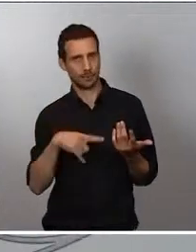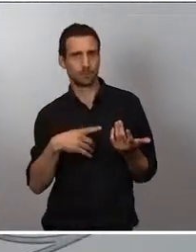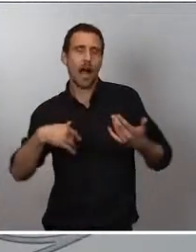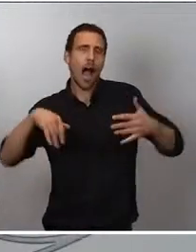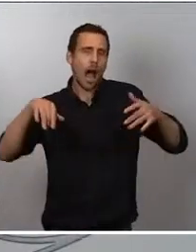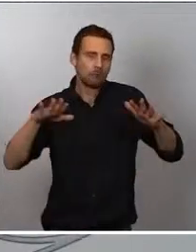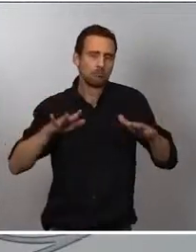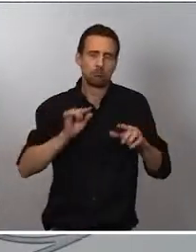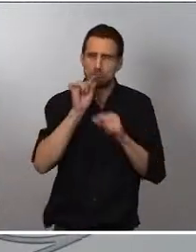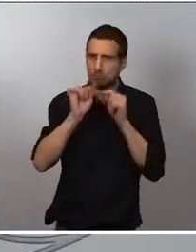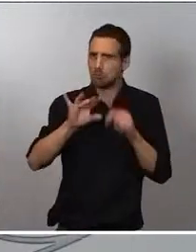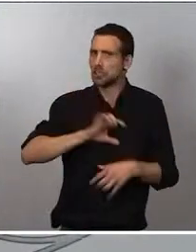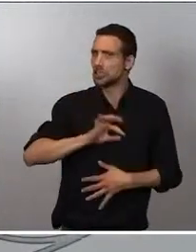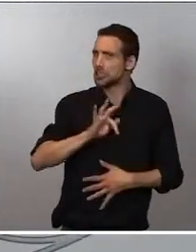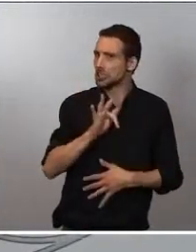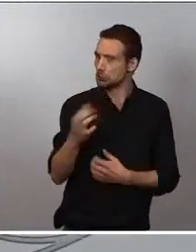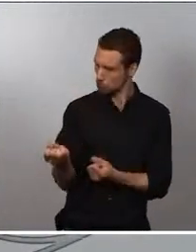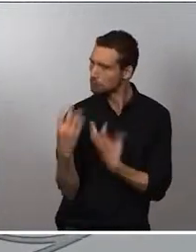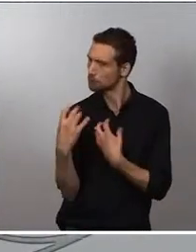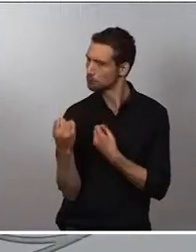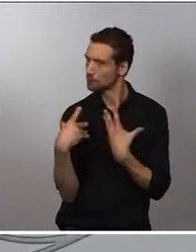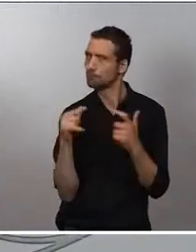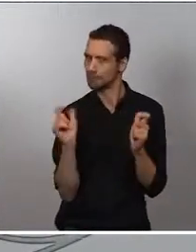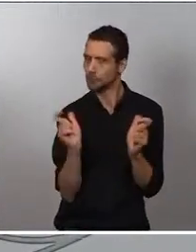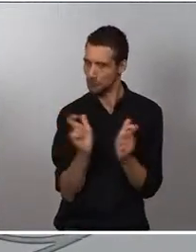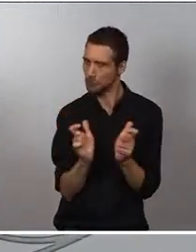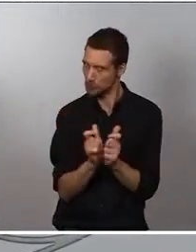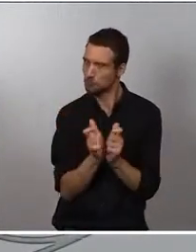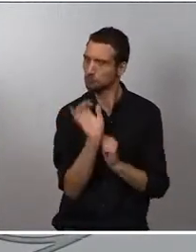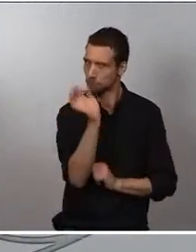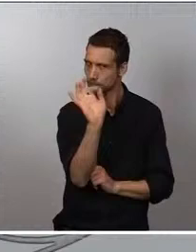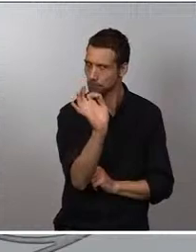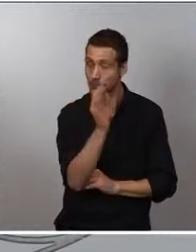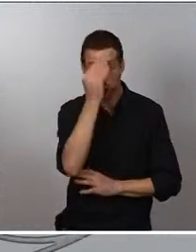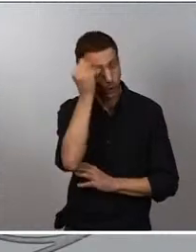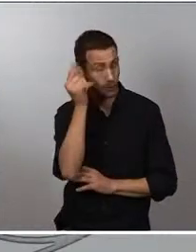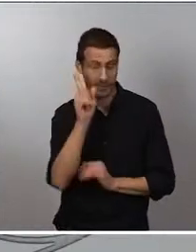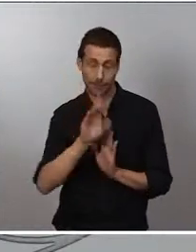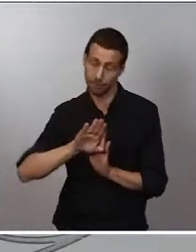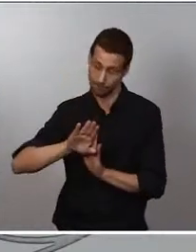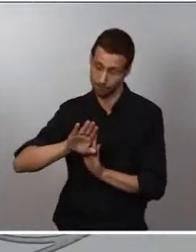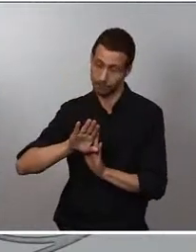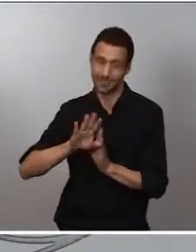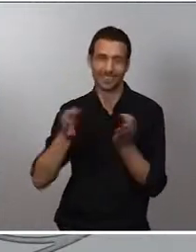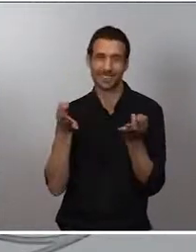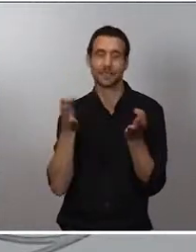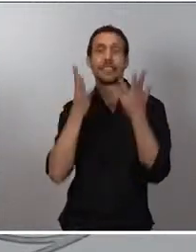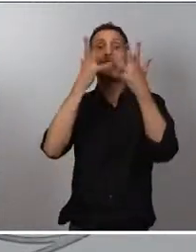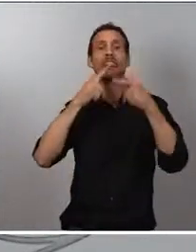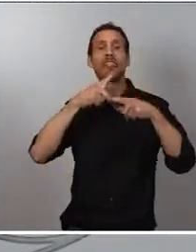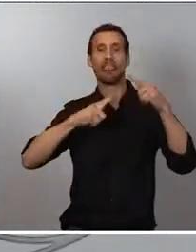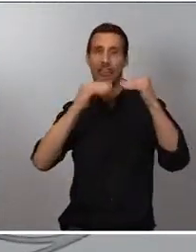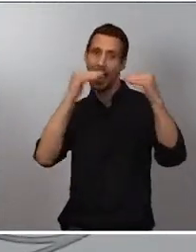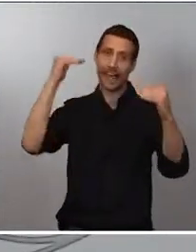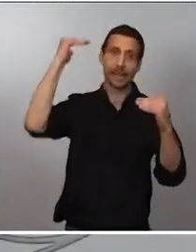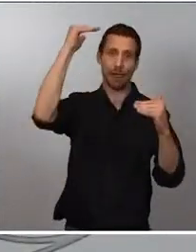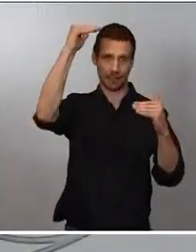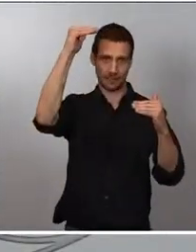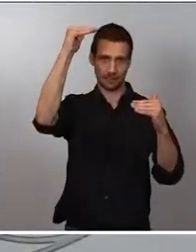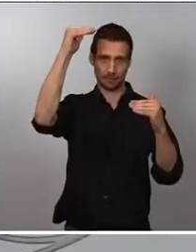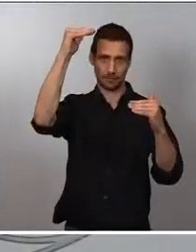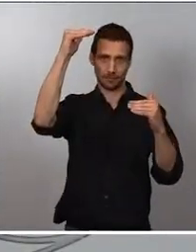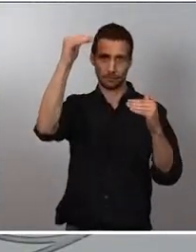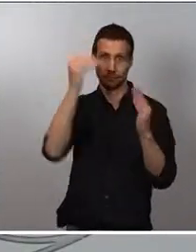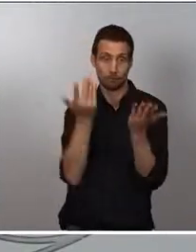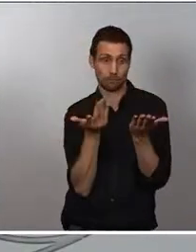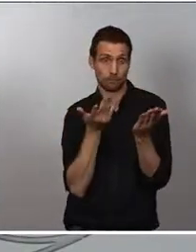disminuyendo, no podemos olvidar, como les acabo de decir, que partimos de incidencias elevadas y un indicador de ello es la positividad,